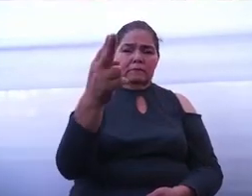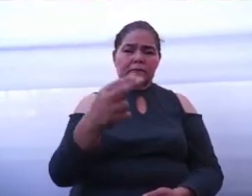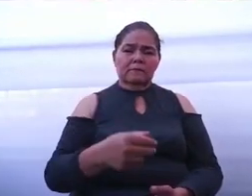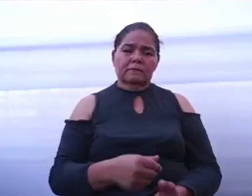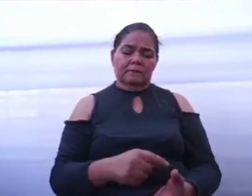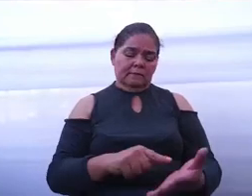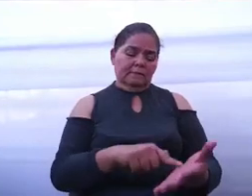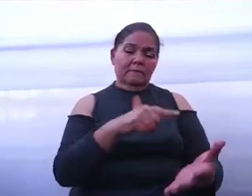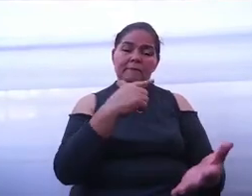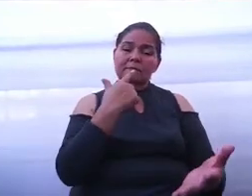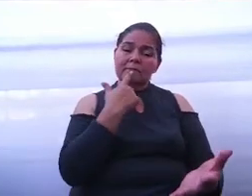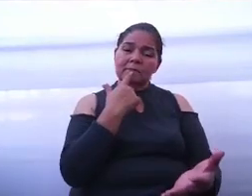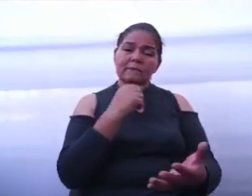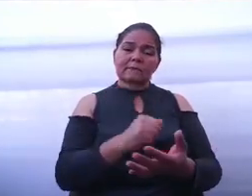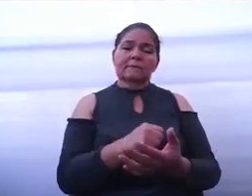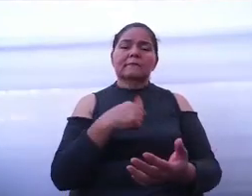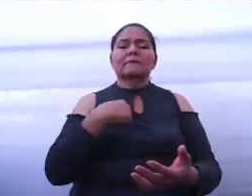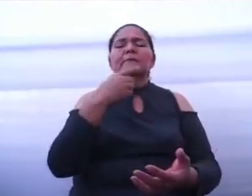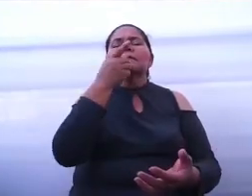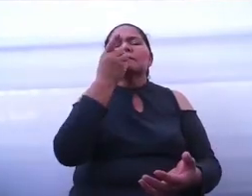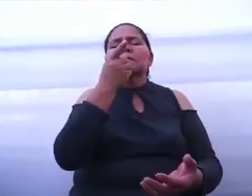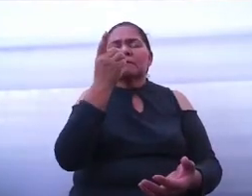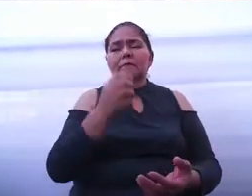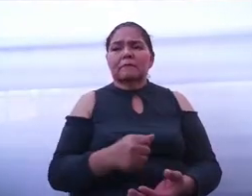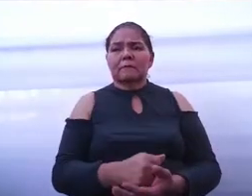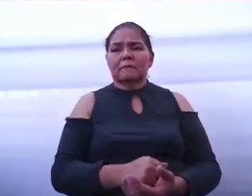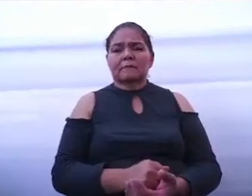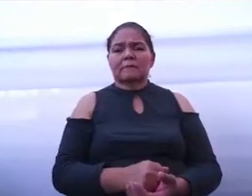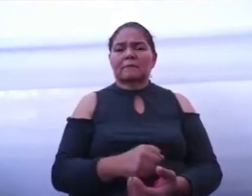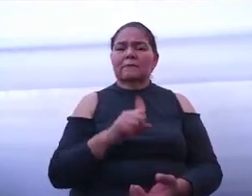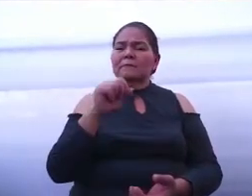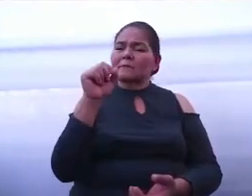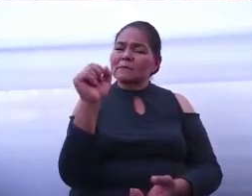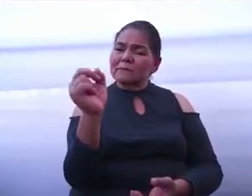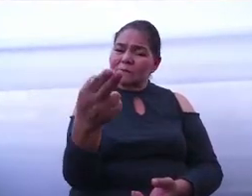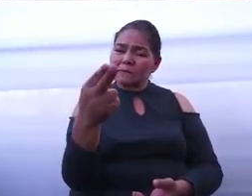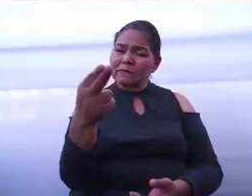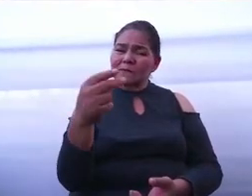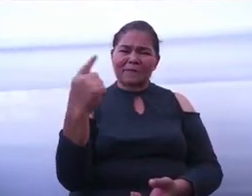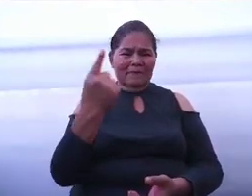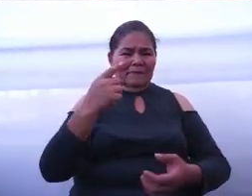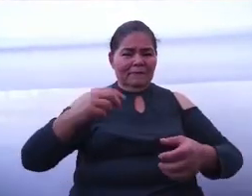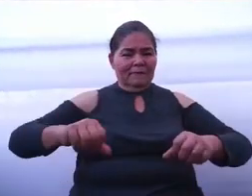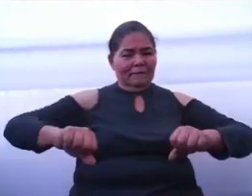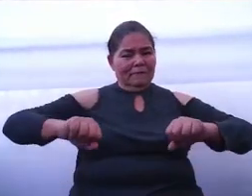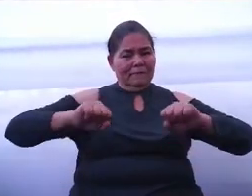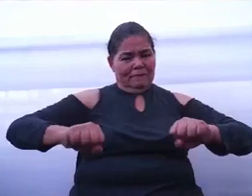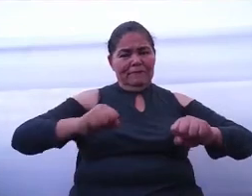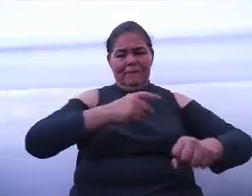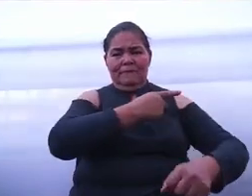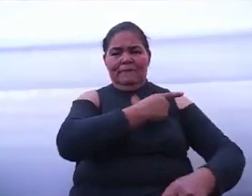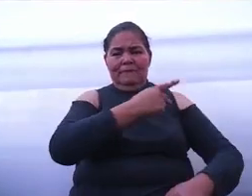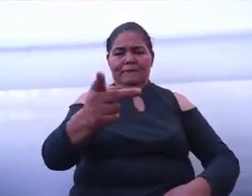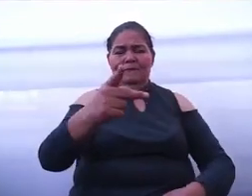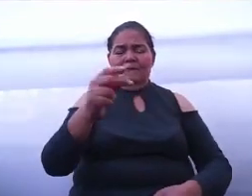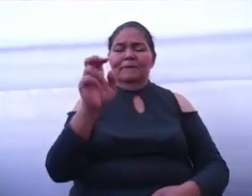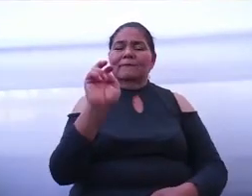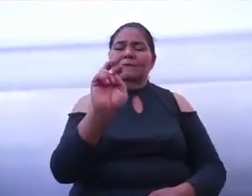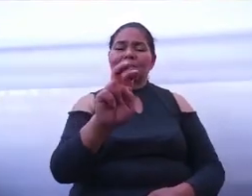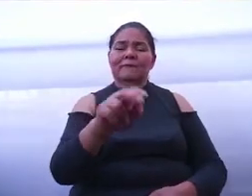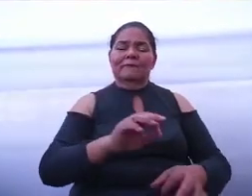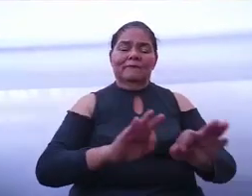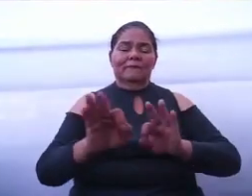les digo, ustedes son la verdadera fuerza de este proyecto,